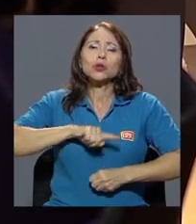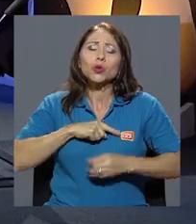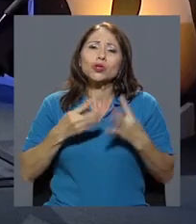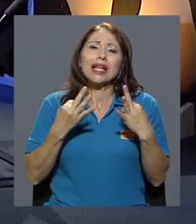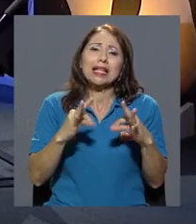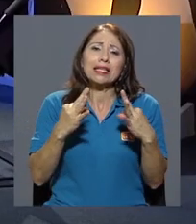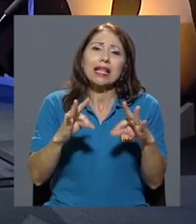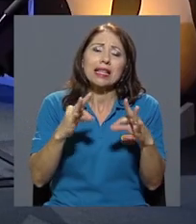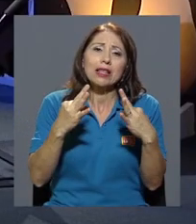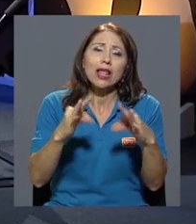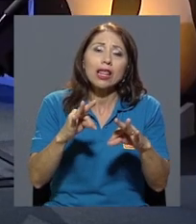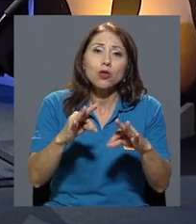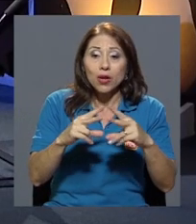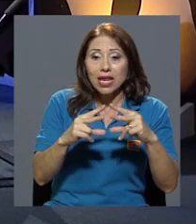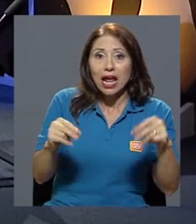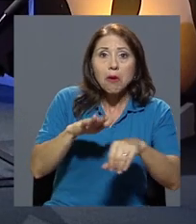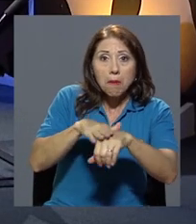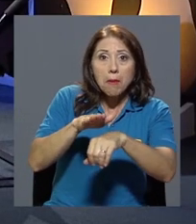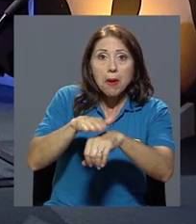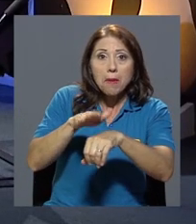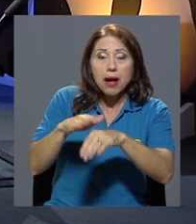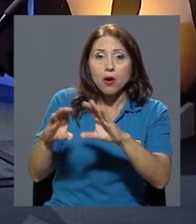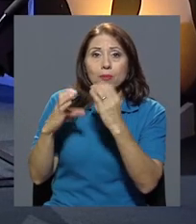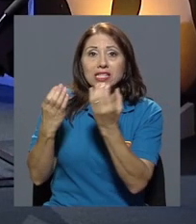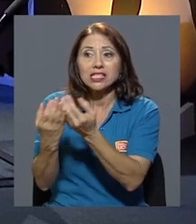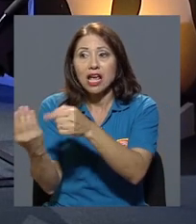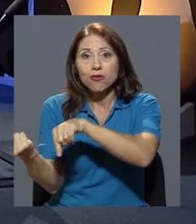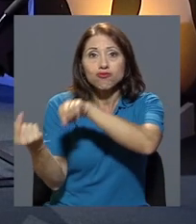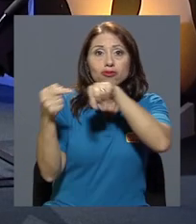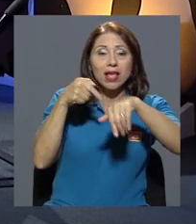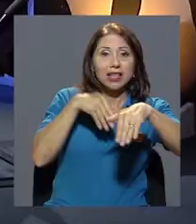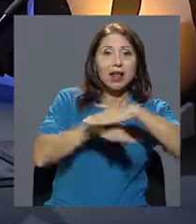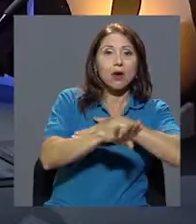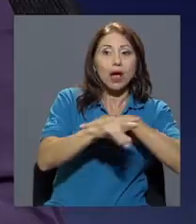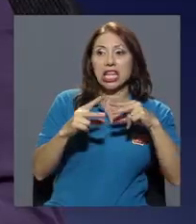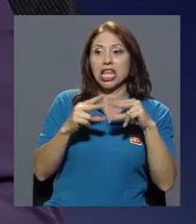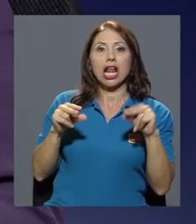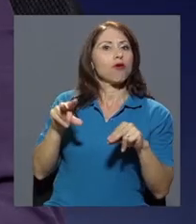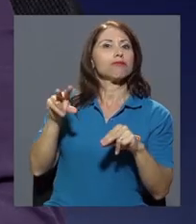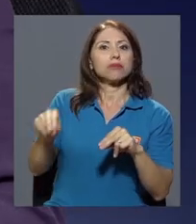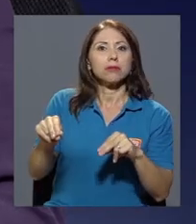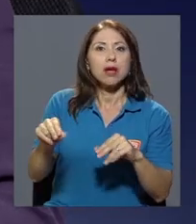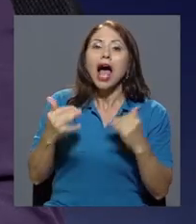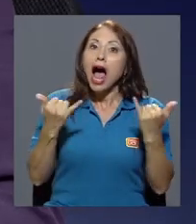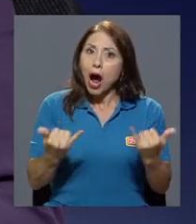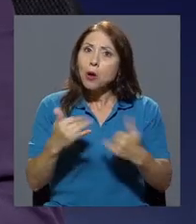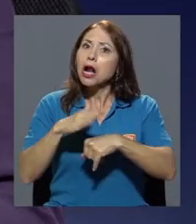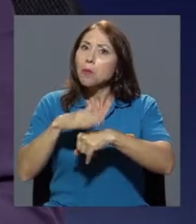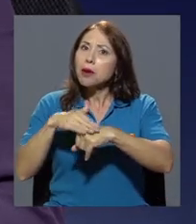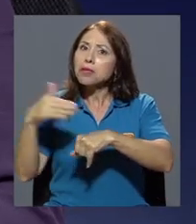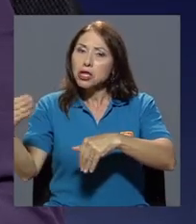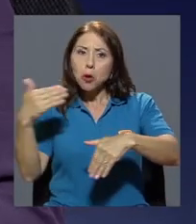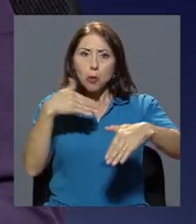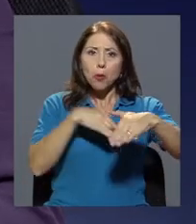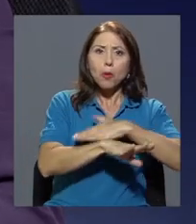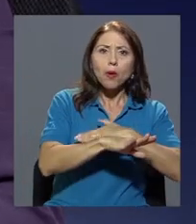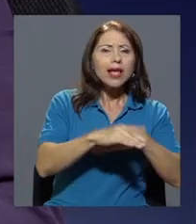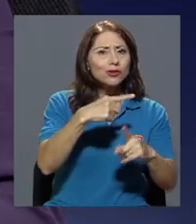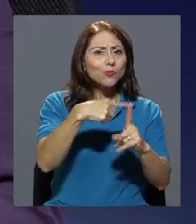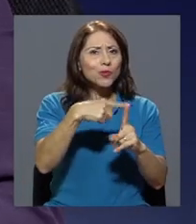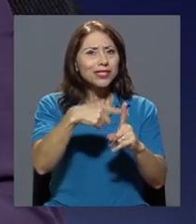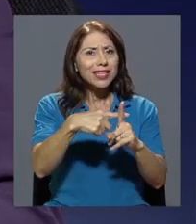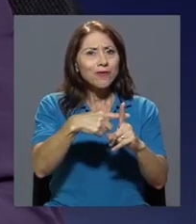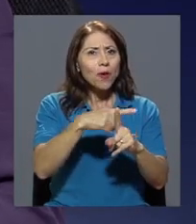Nicaragua diera autorización a la Comisión para ingresar y Nicaragua se había negado. Ahora lo permitió y eso nos parece positivo,